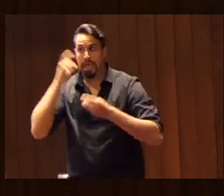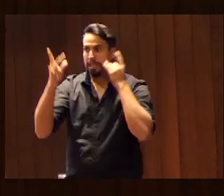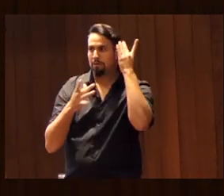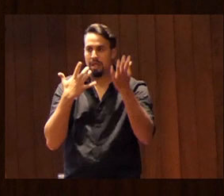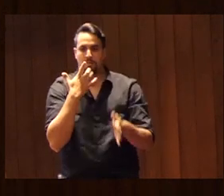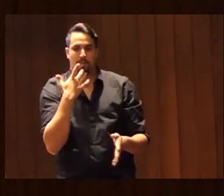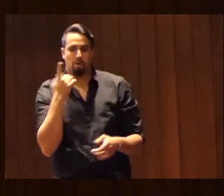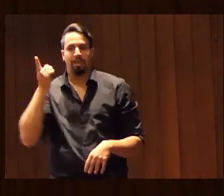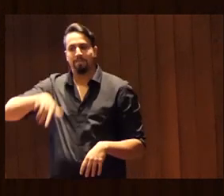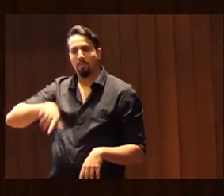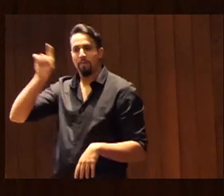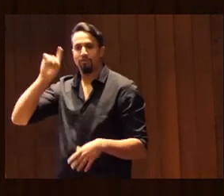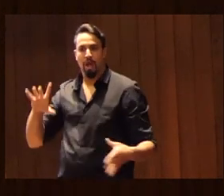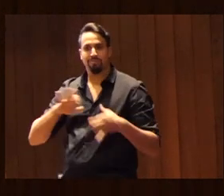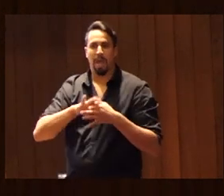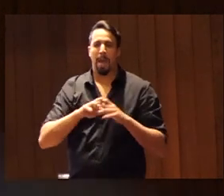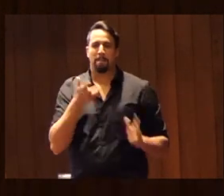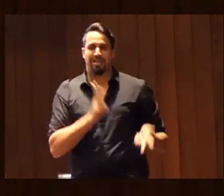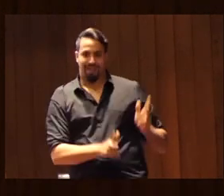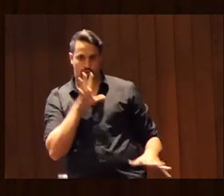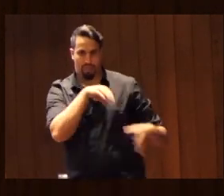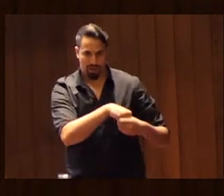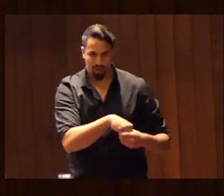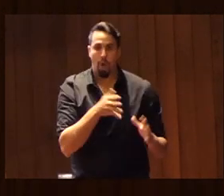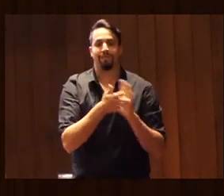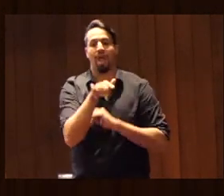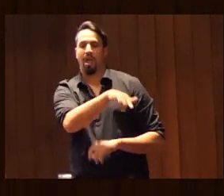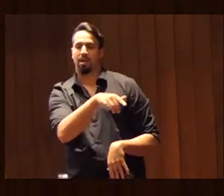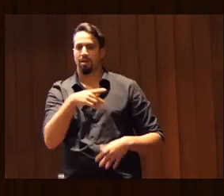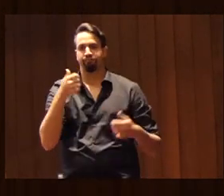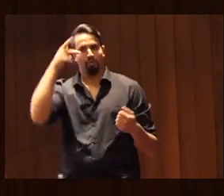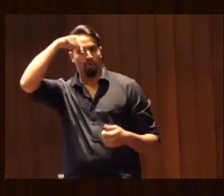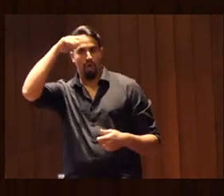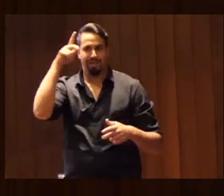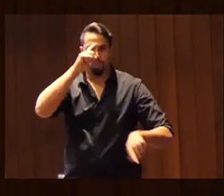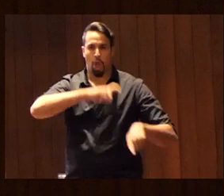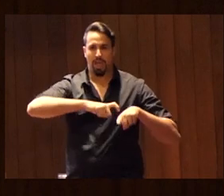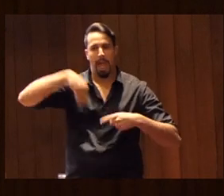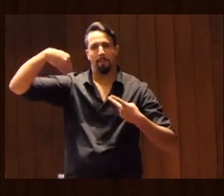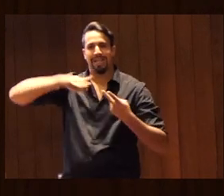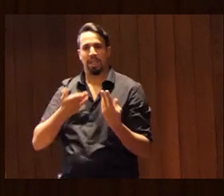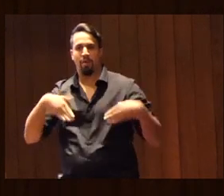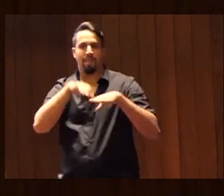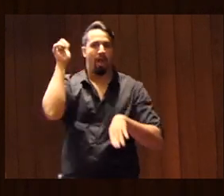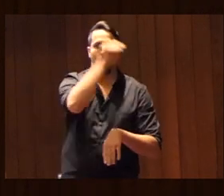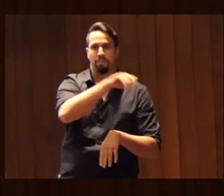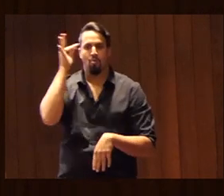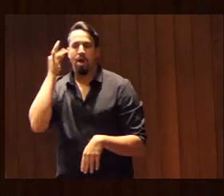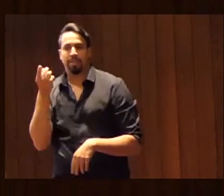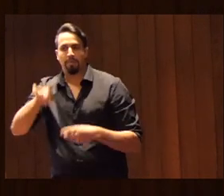profesora asociada en la Universidad del País Vasco. Es doctora en Psicología, Máster en Igualdad de Mujeres y Hombres,